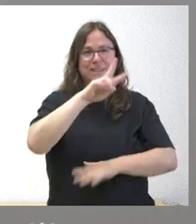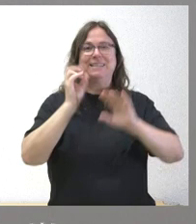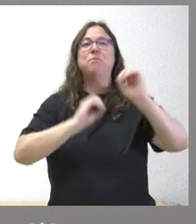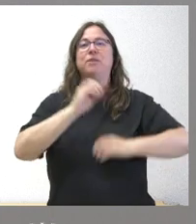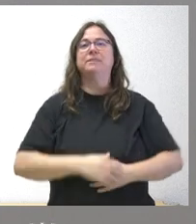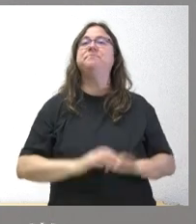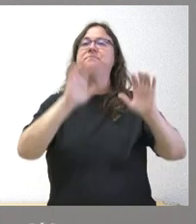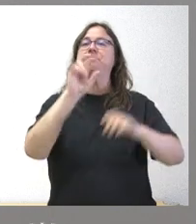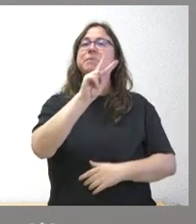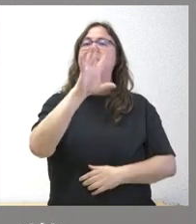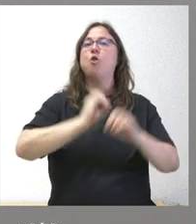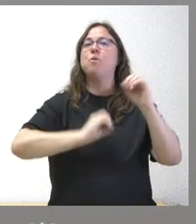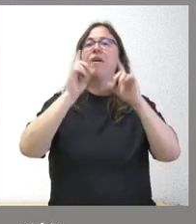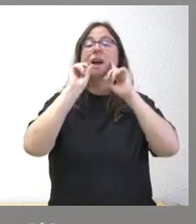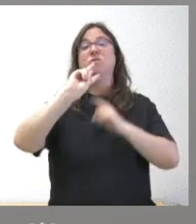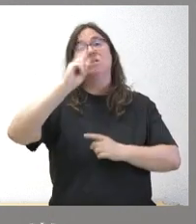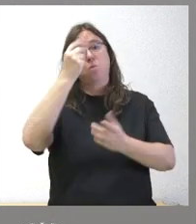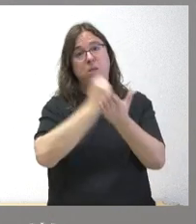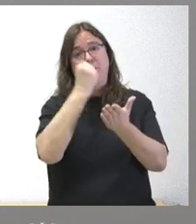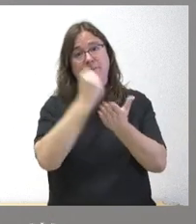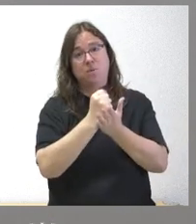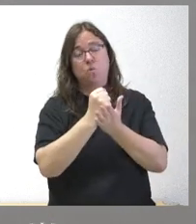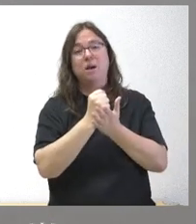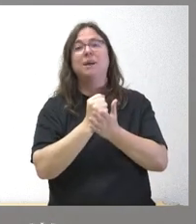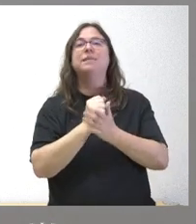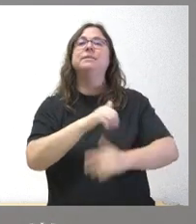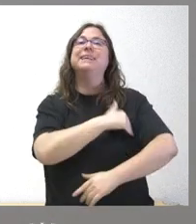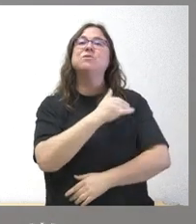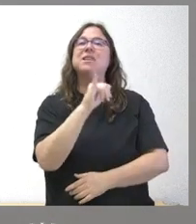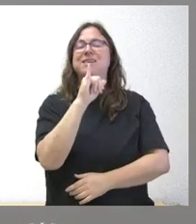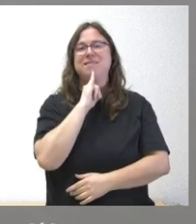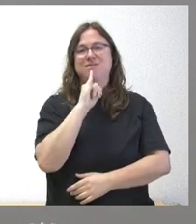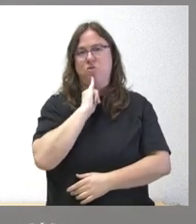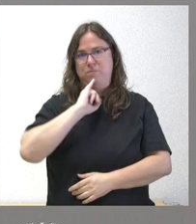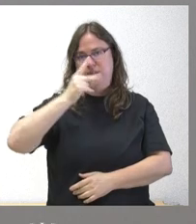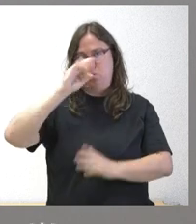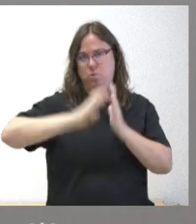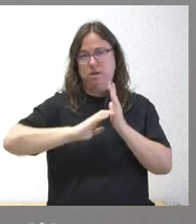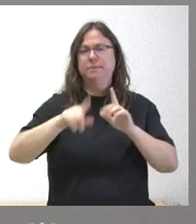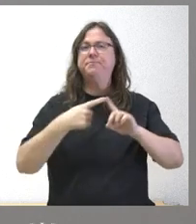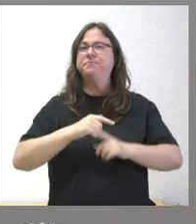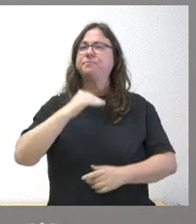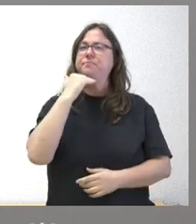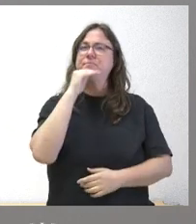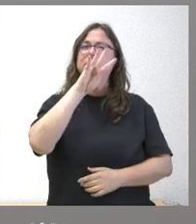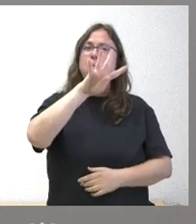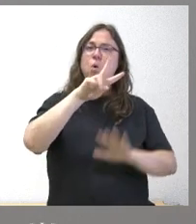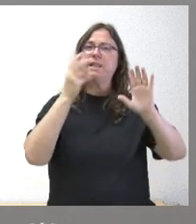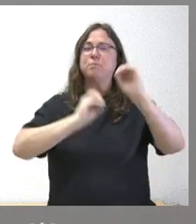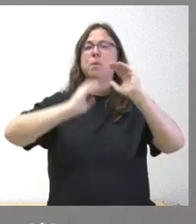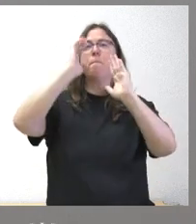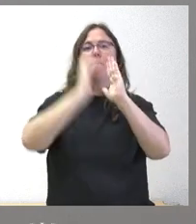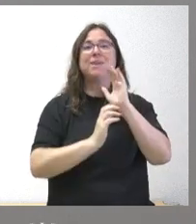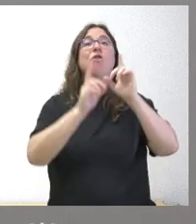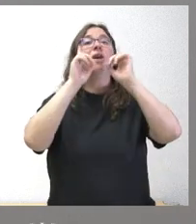25% en el caso de la segunda matrícula de las escuelas oficiales de idiomas y el descenso es de más del 47% en el